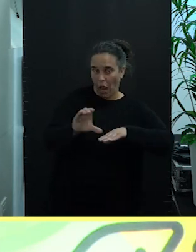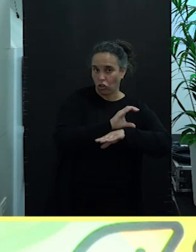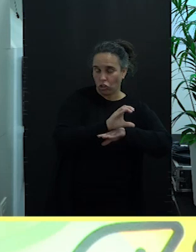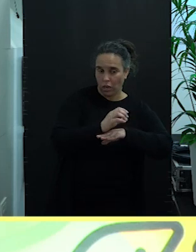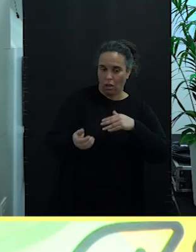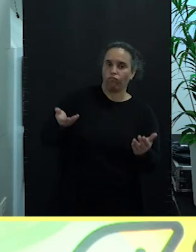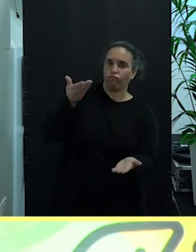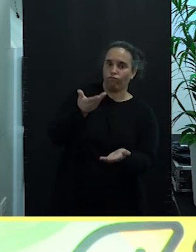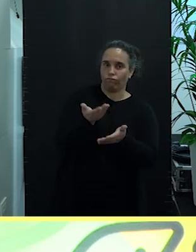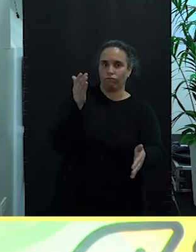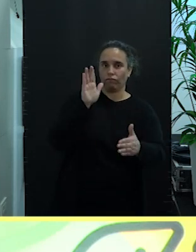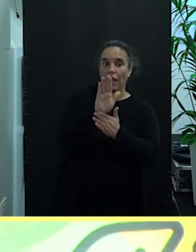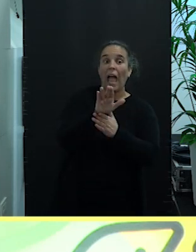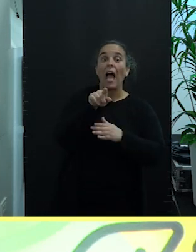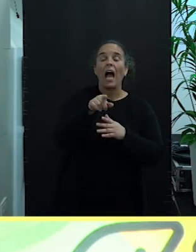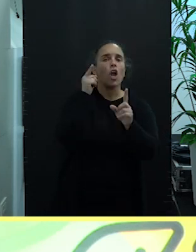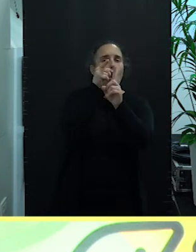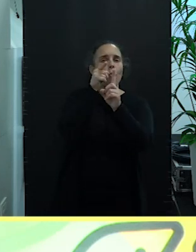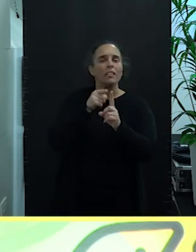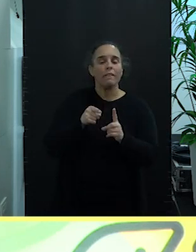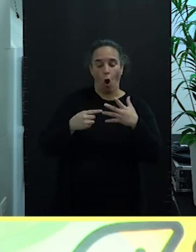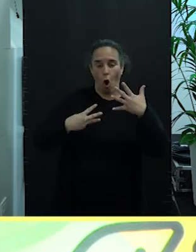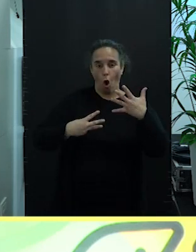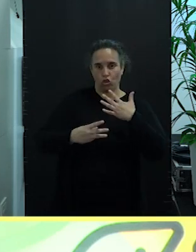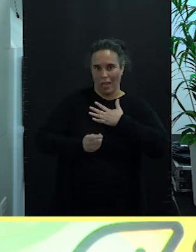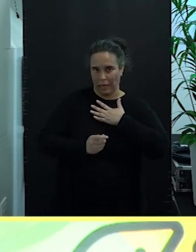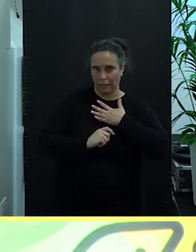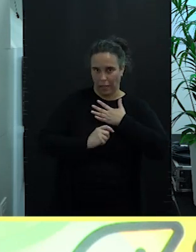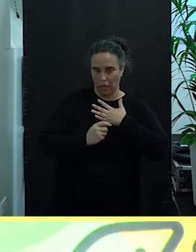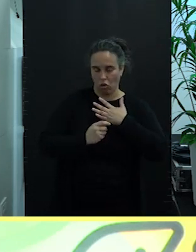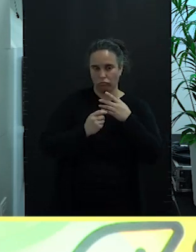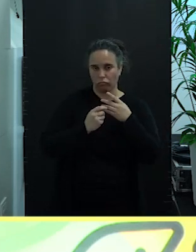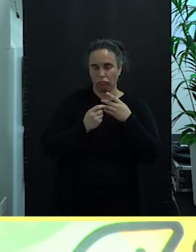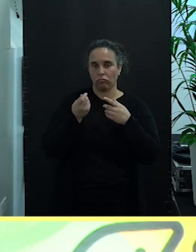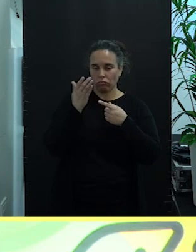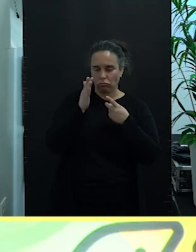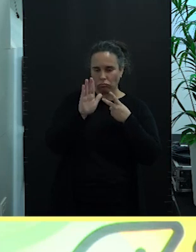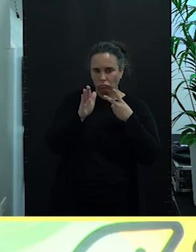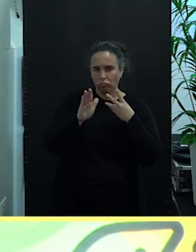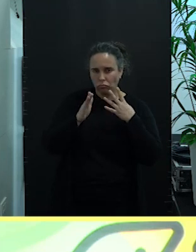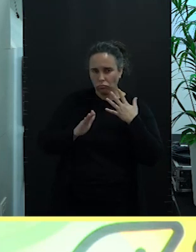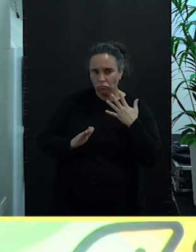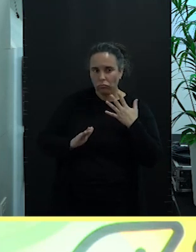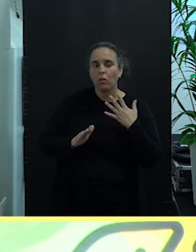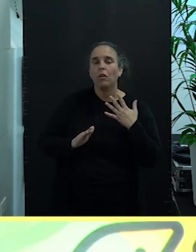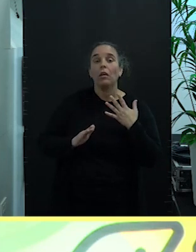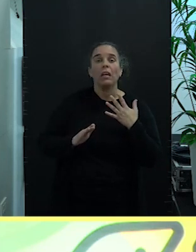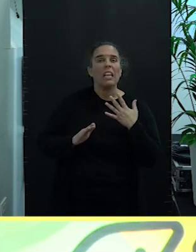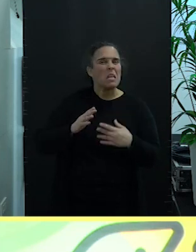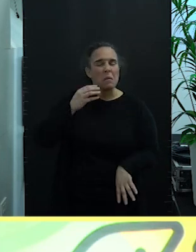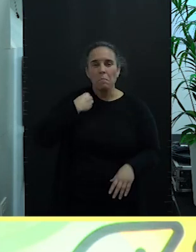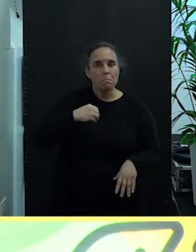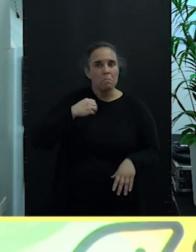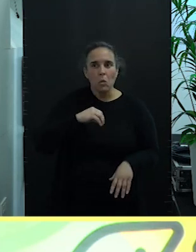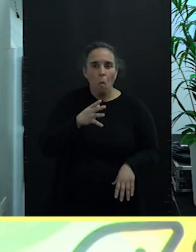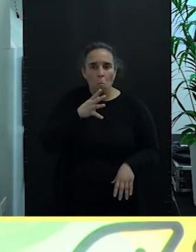se repasan ocho objetivos estratégicos que tienen la misma razón de ser con